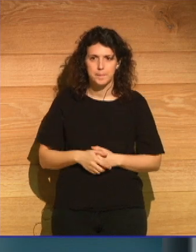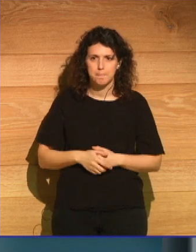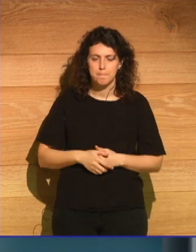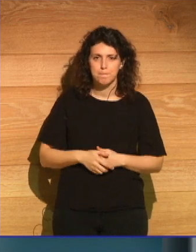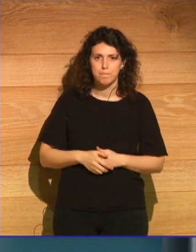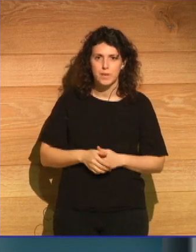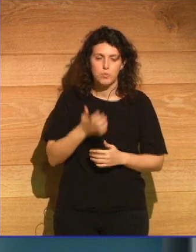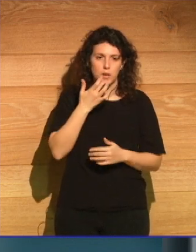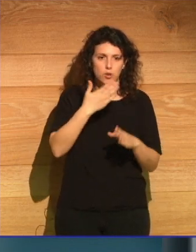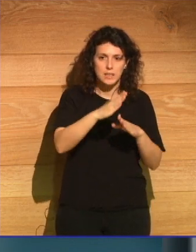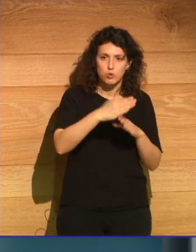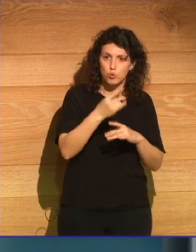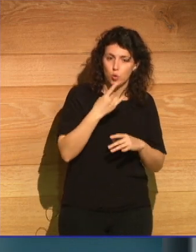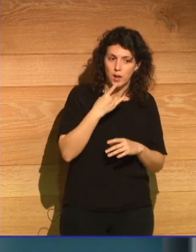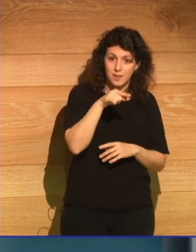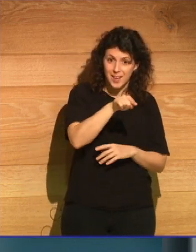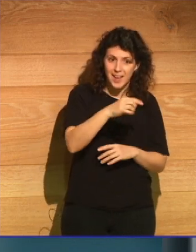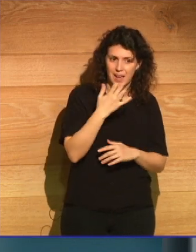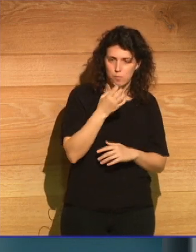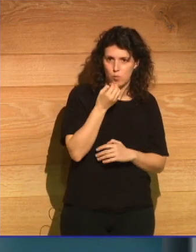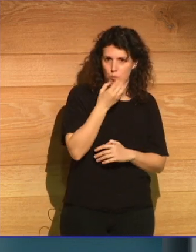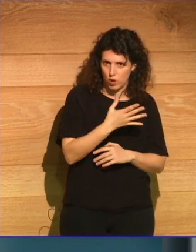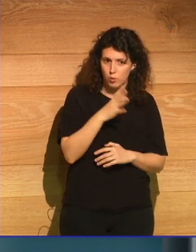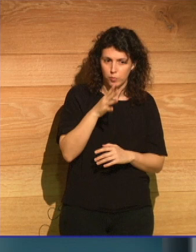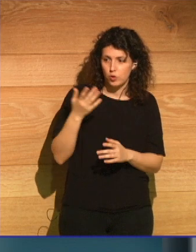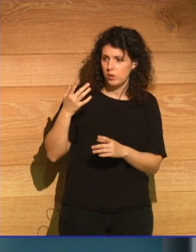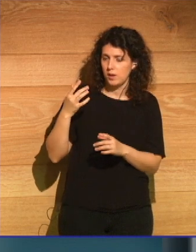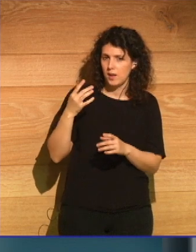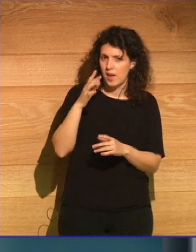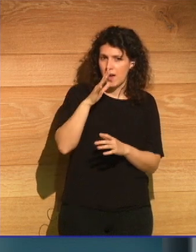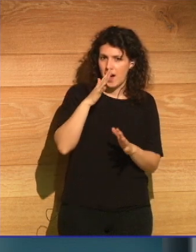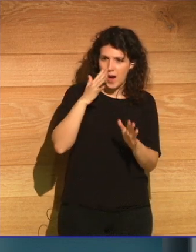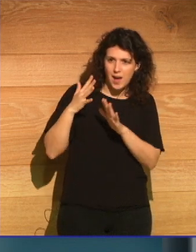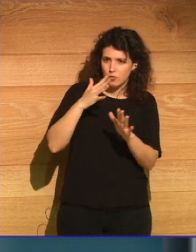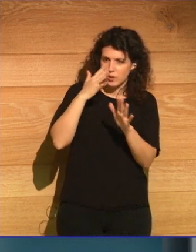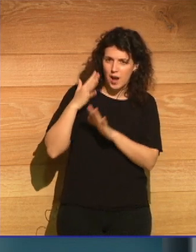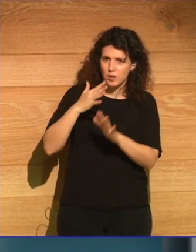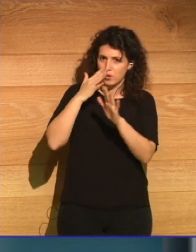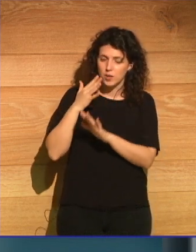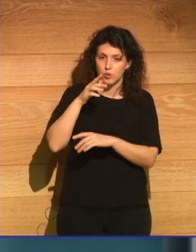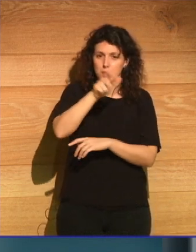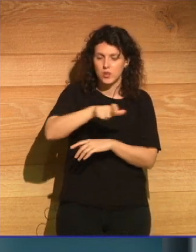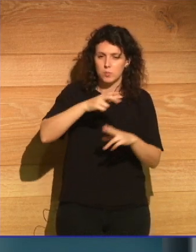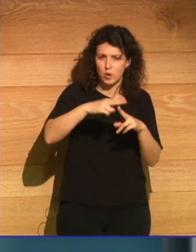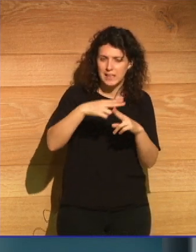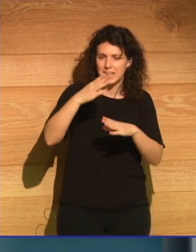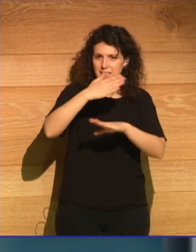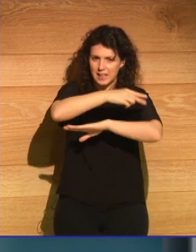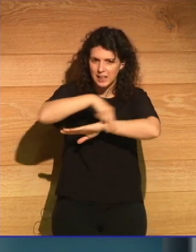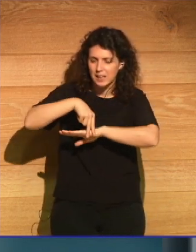los desechos nucleares son un buen ejemplo porque durante décadas los políticos y los ingenieros han estado